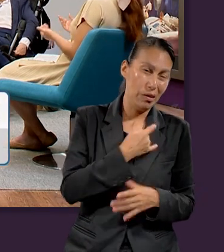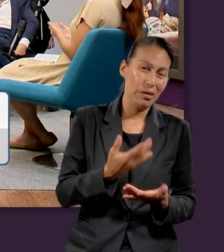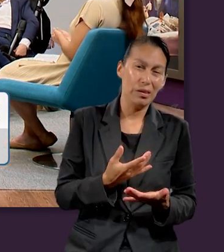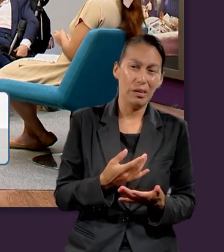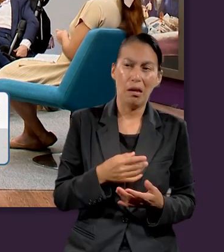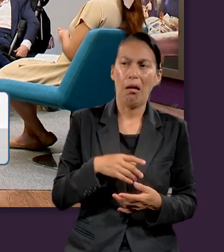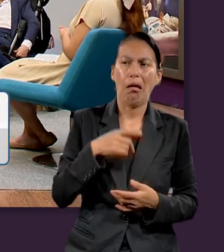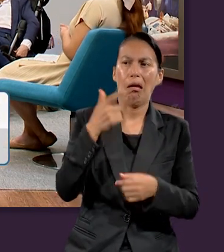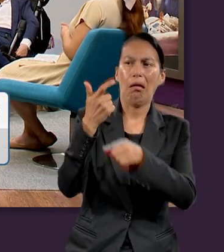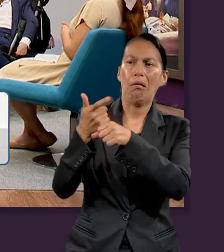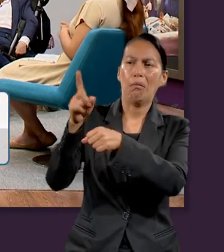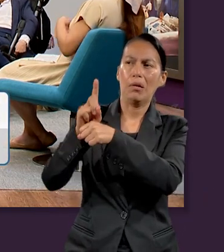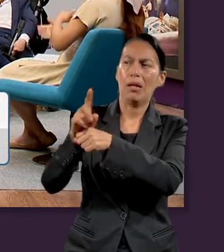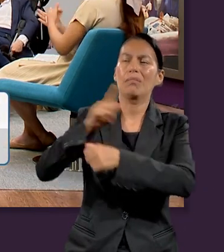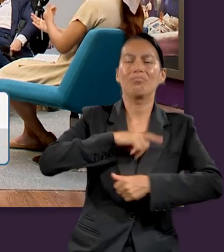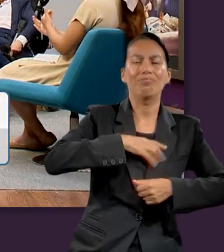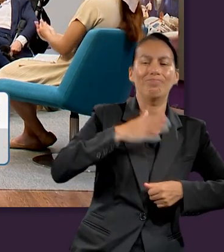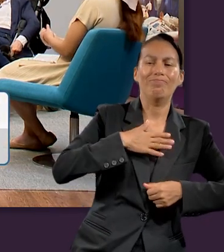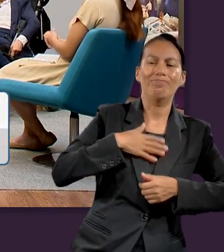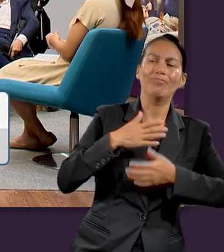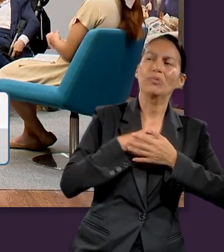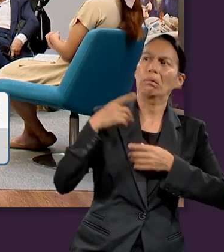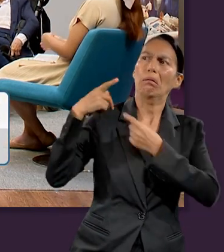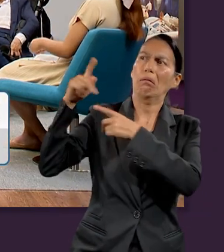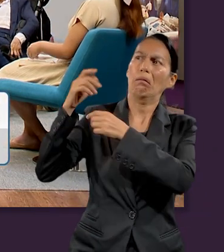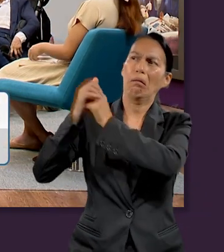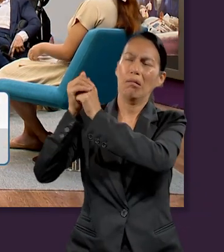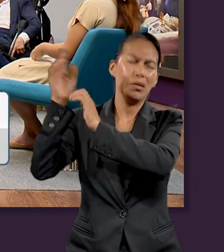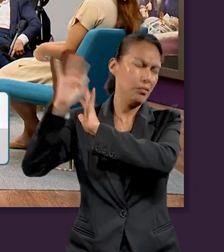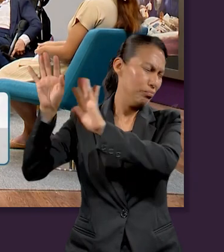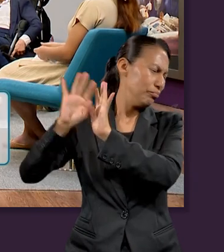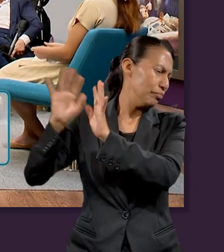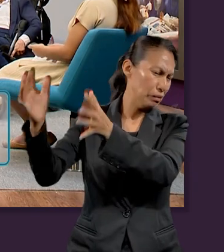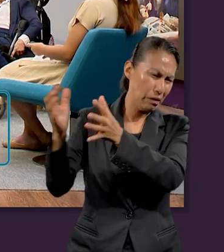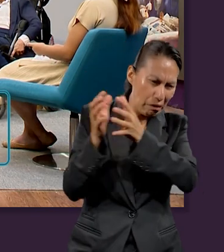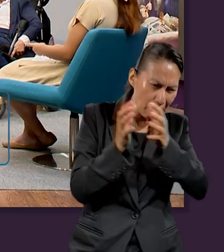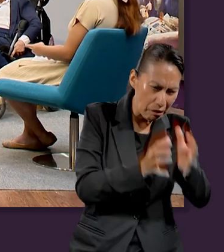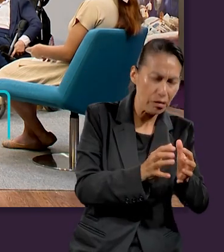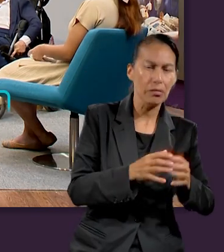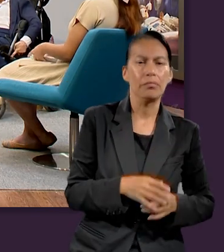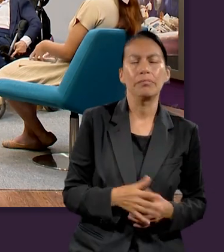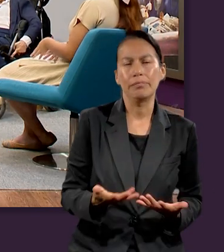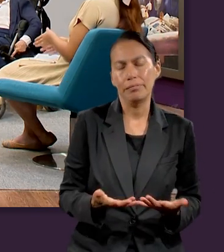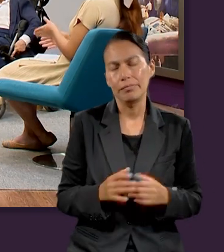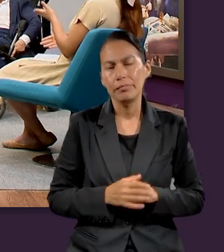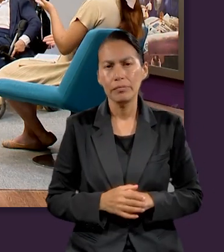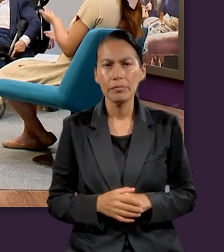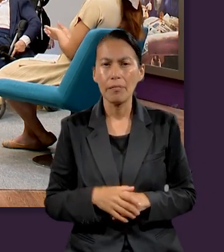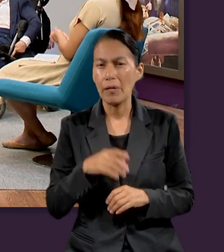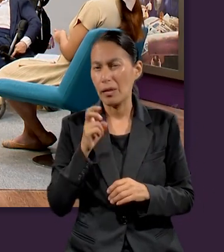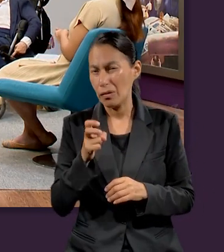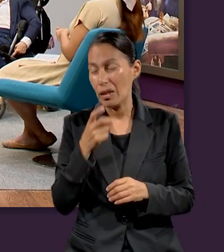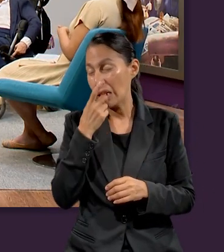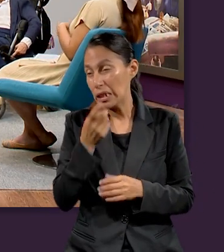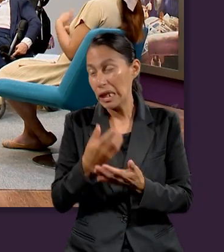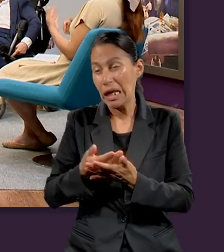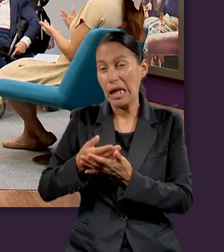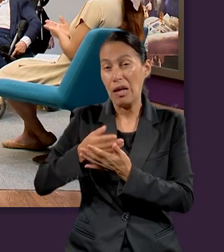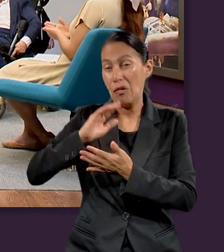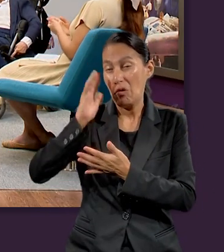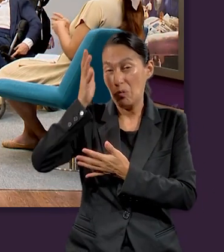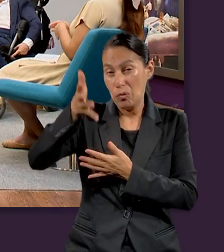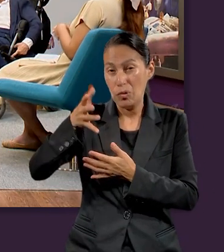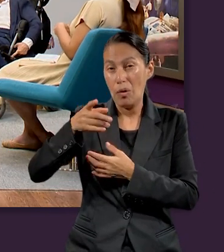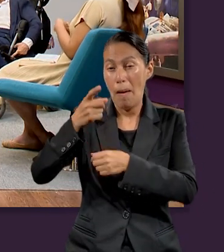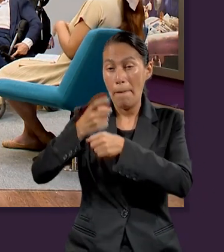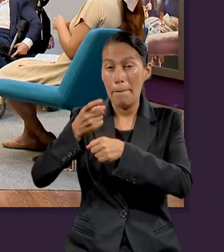somos egoístas, y también queremos ese séptimo día, ¿no? Entonces, pues aquí menciona de que, como usted también mencionaba, en el final